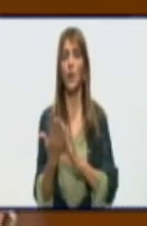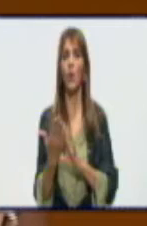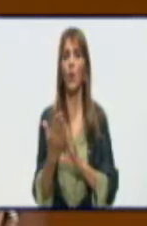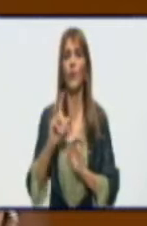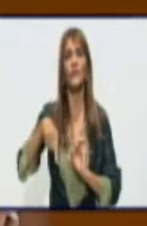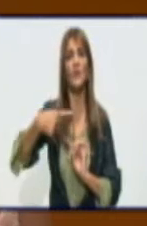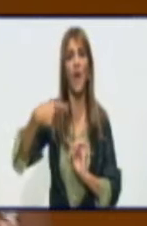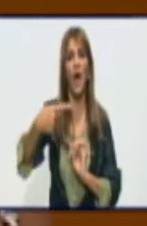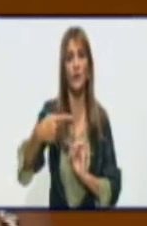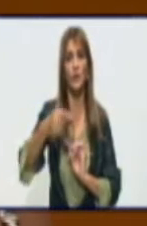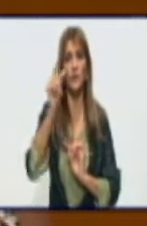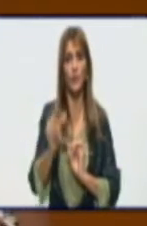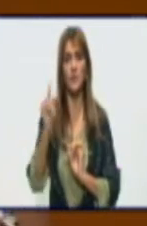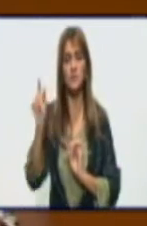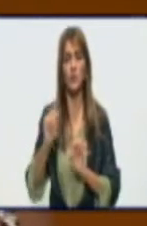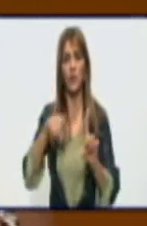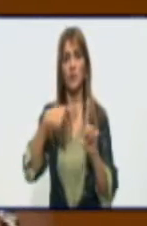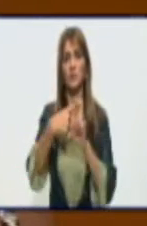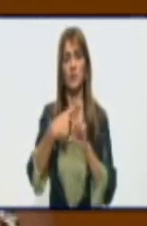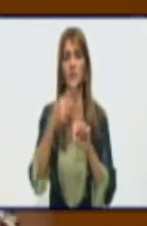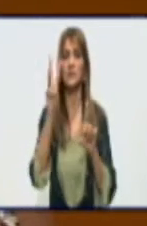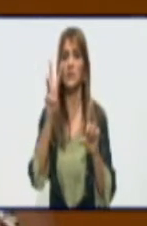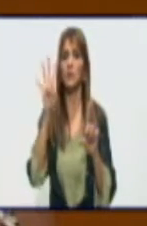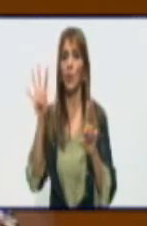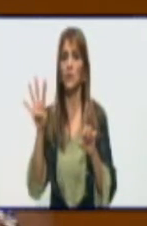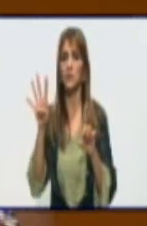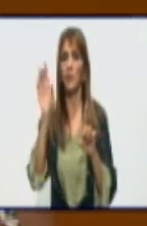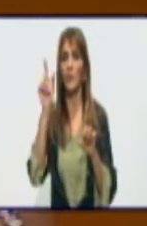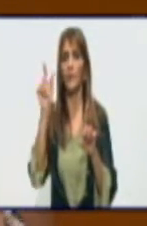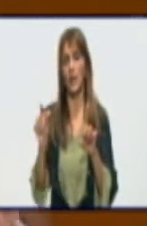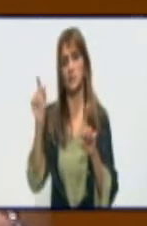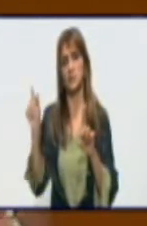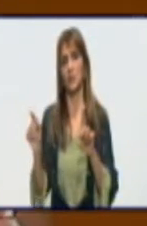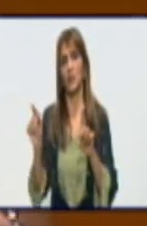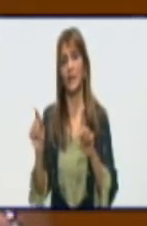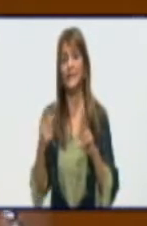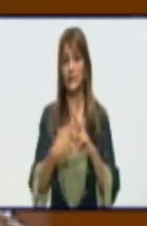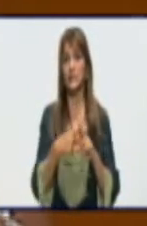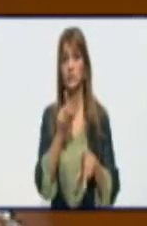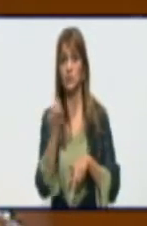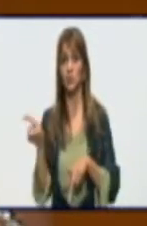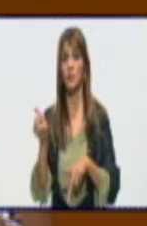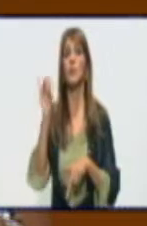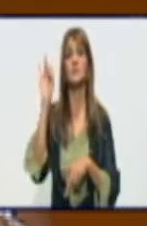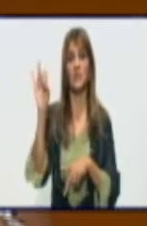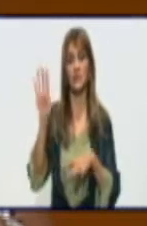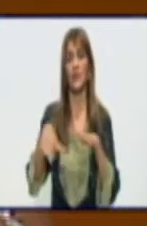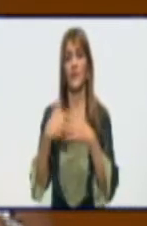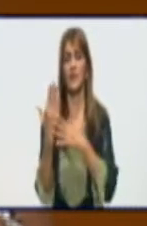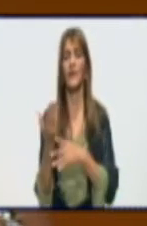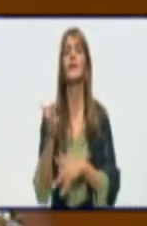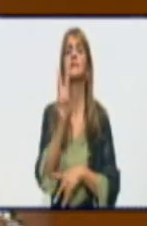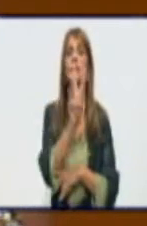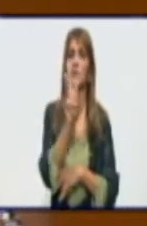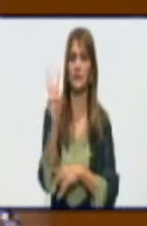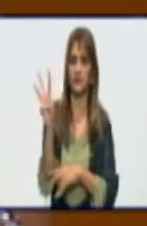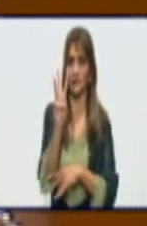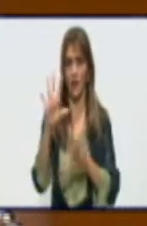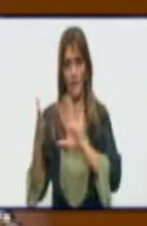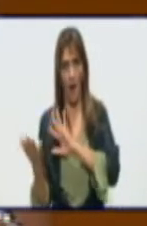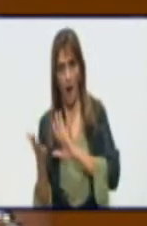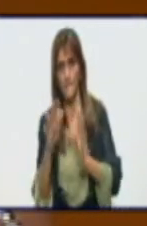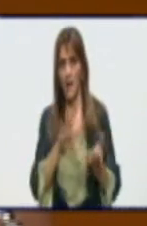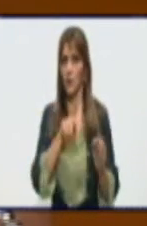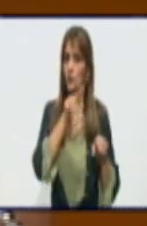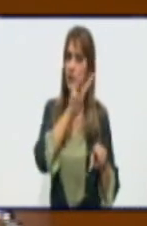provincia, diario, es de 34. Y en los últimos 7 días es de 33. O sea,